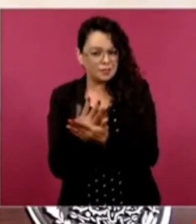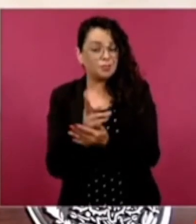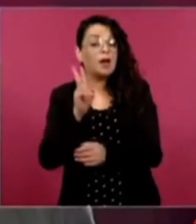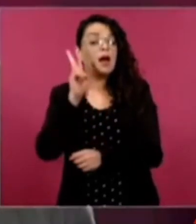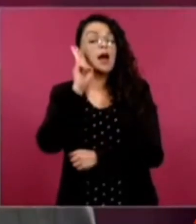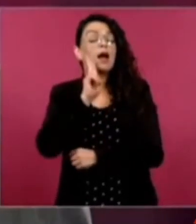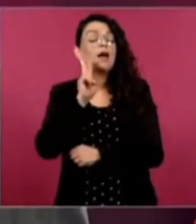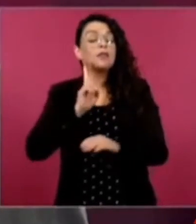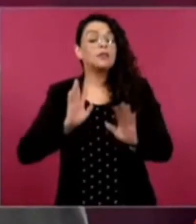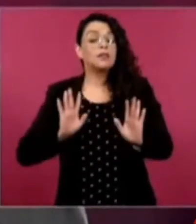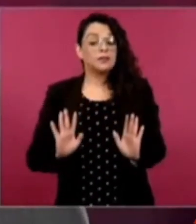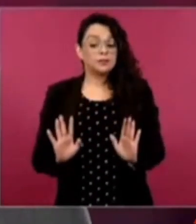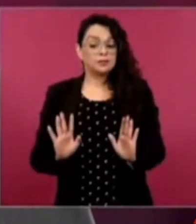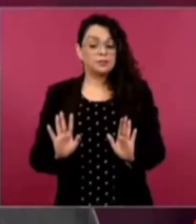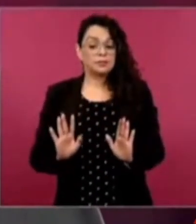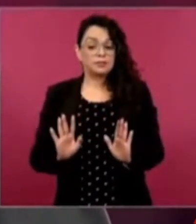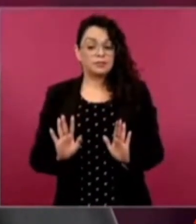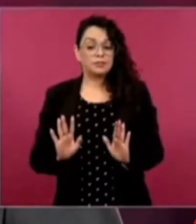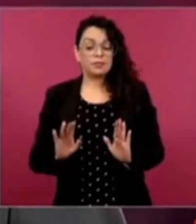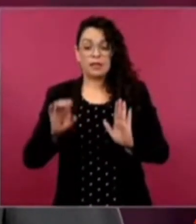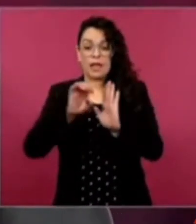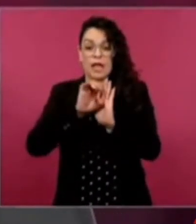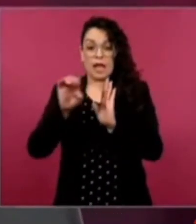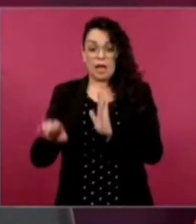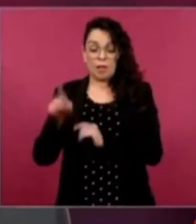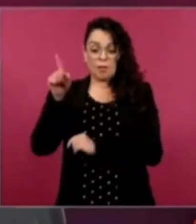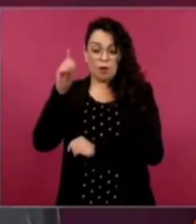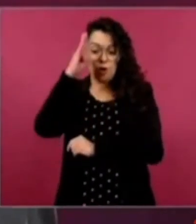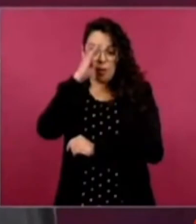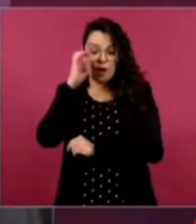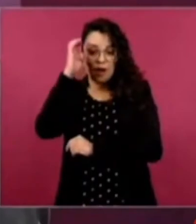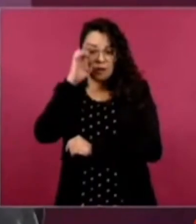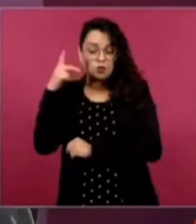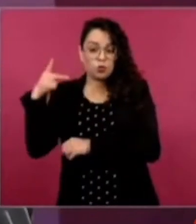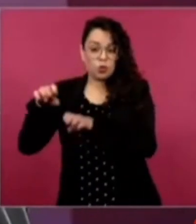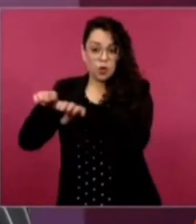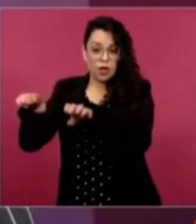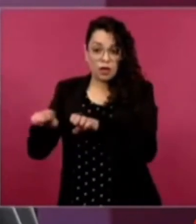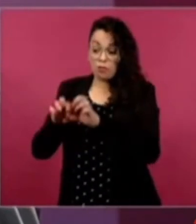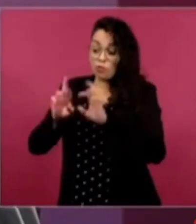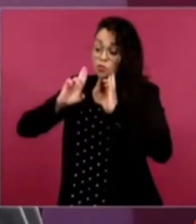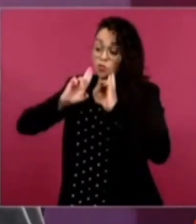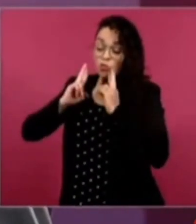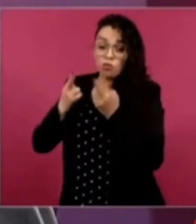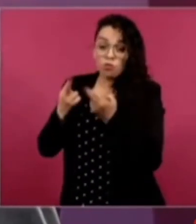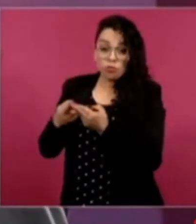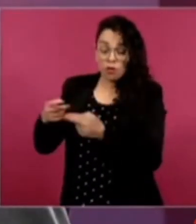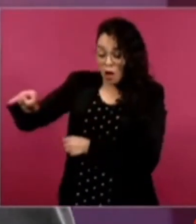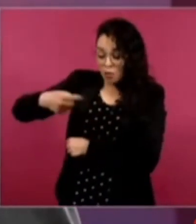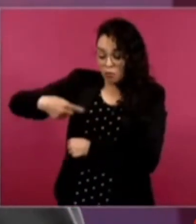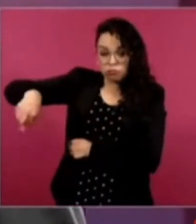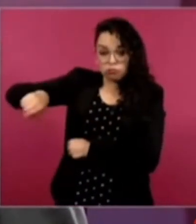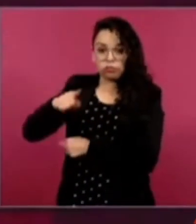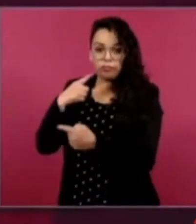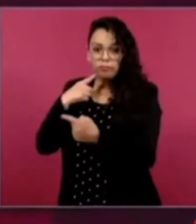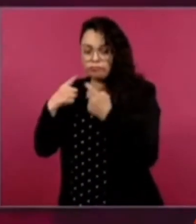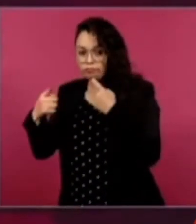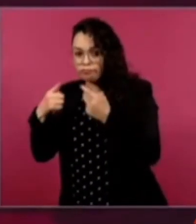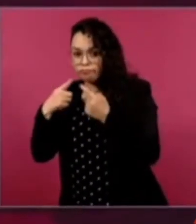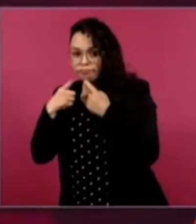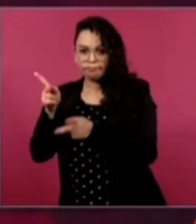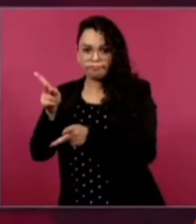Si tiene una reunión Marcelo con su equipo, su grupo,